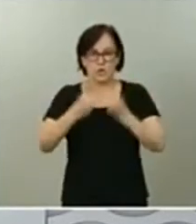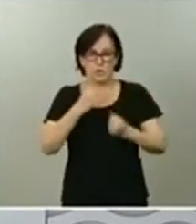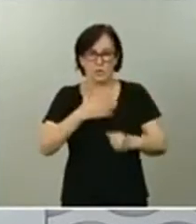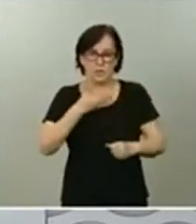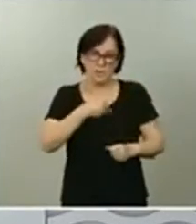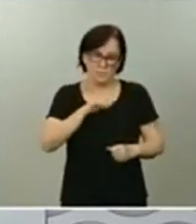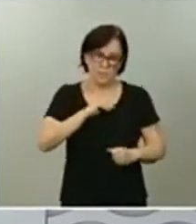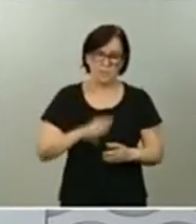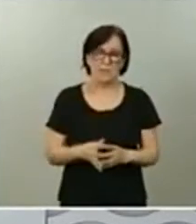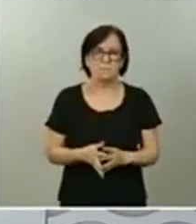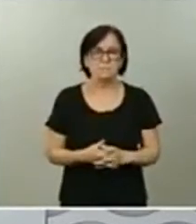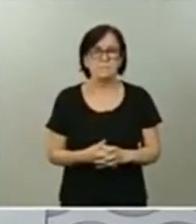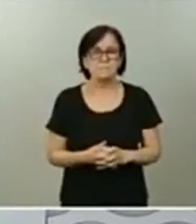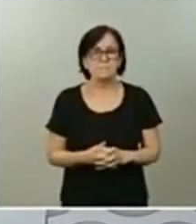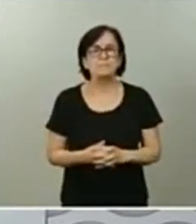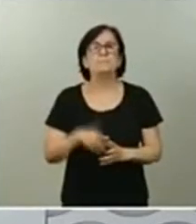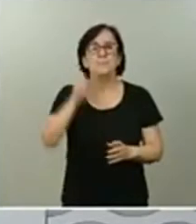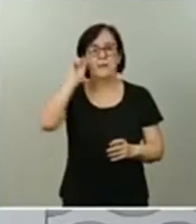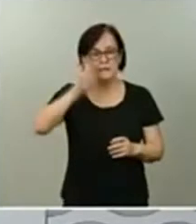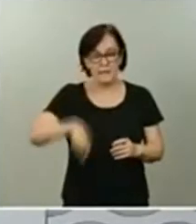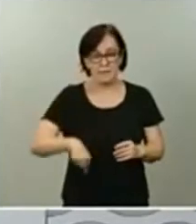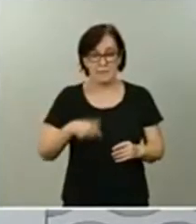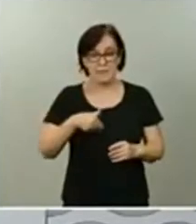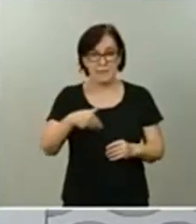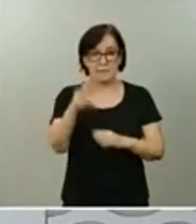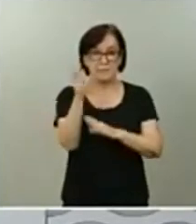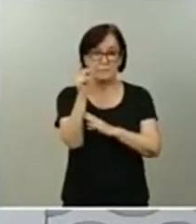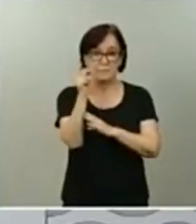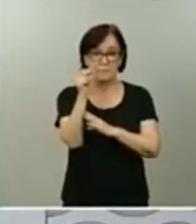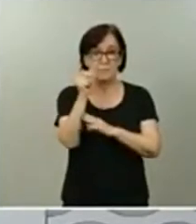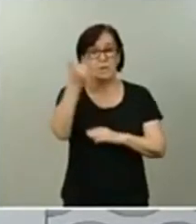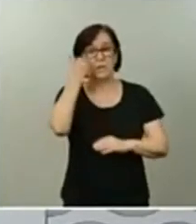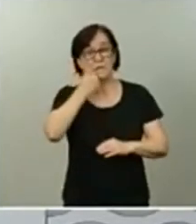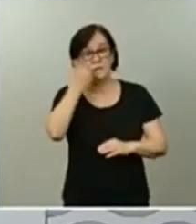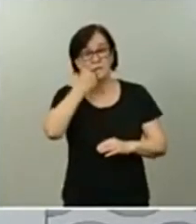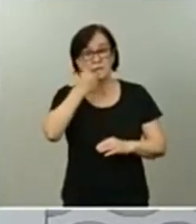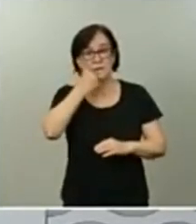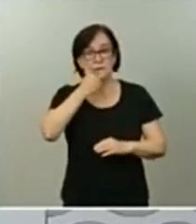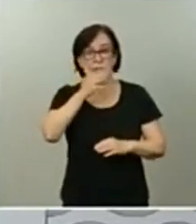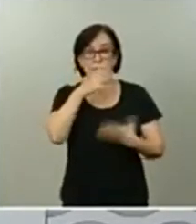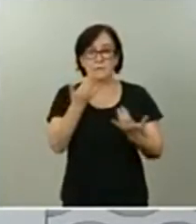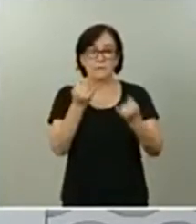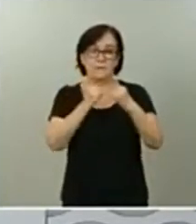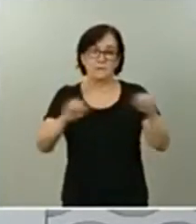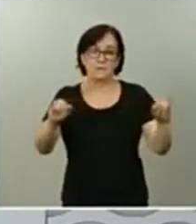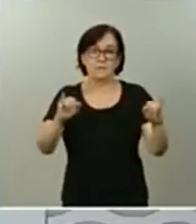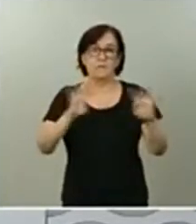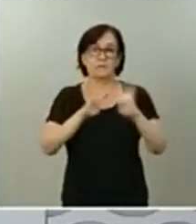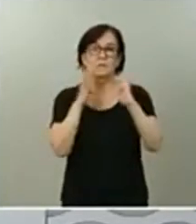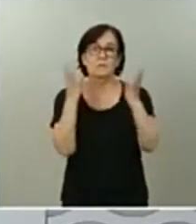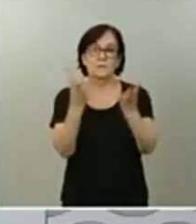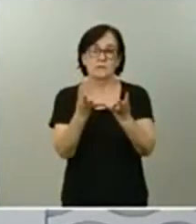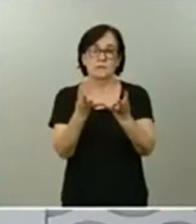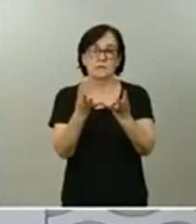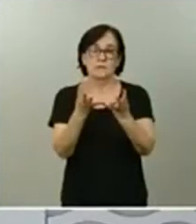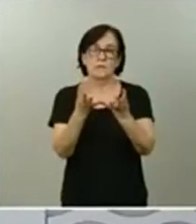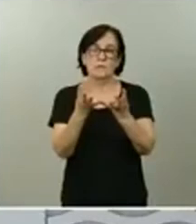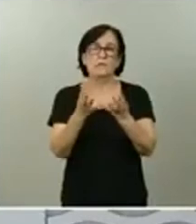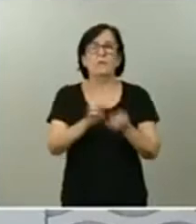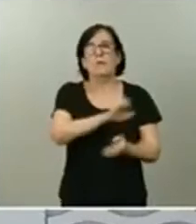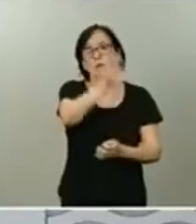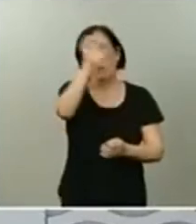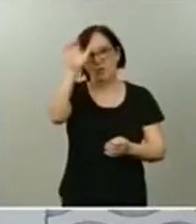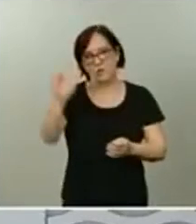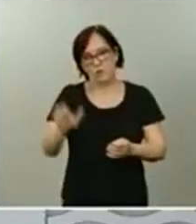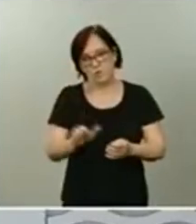De otro lado, saben que este viernes y este próximo sábado se van a celebrar el Consejo Europeo una